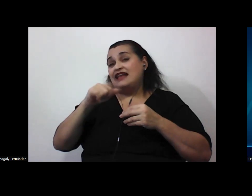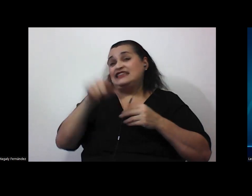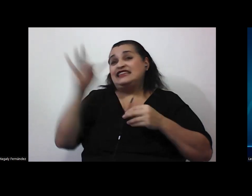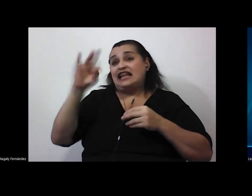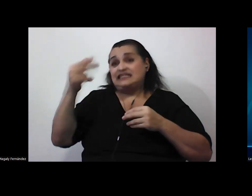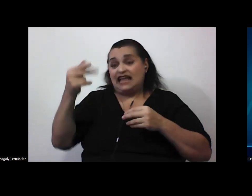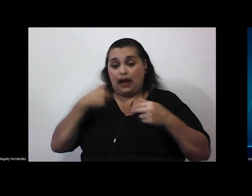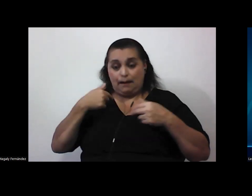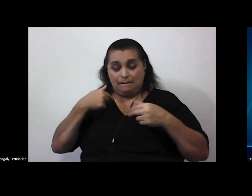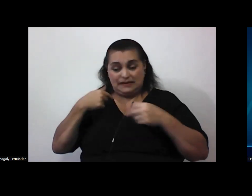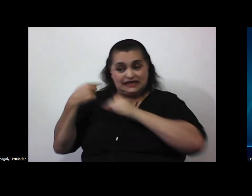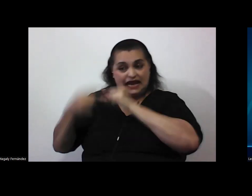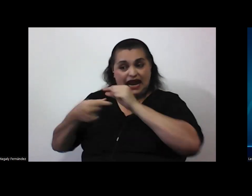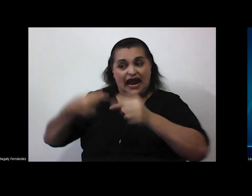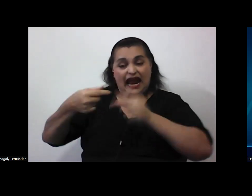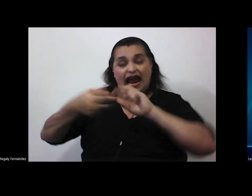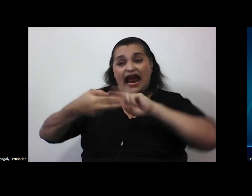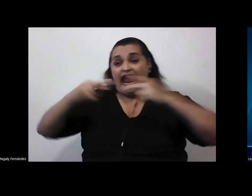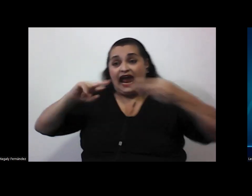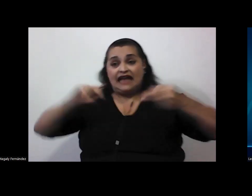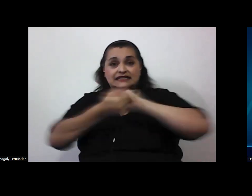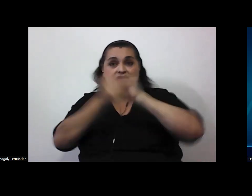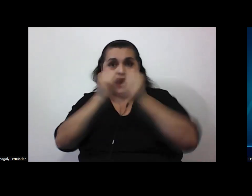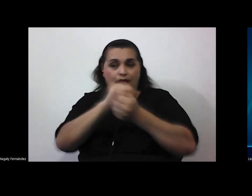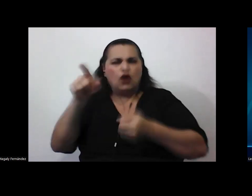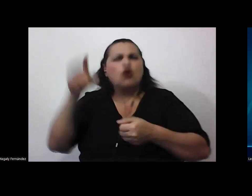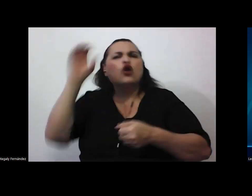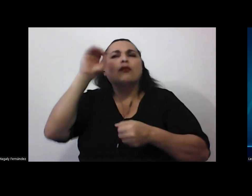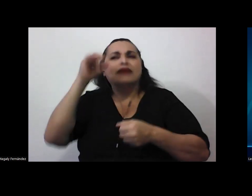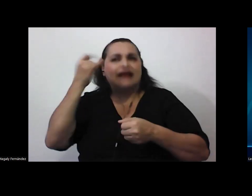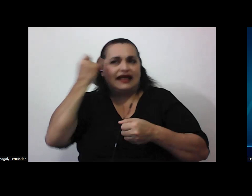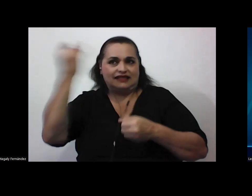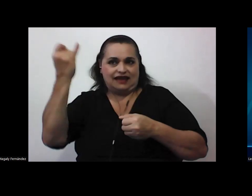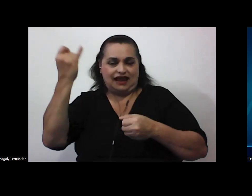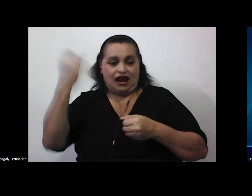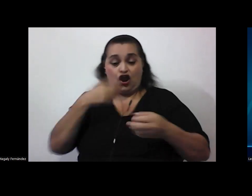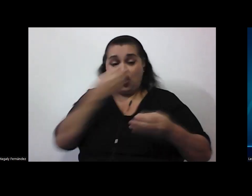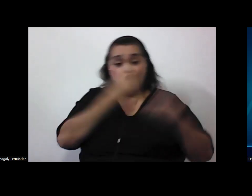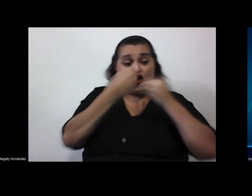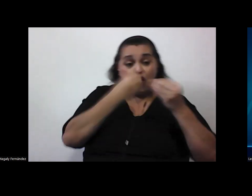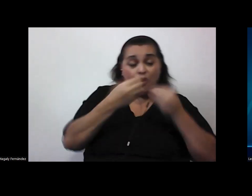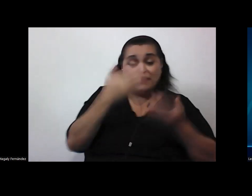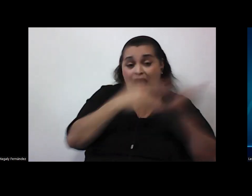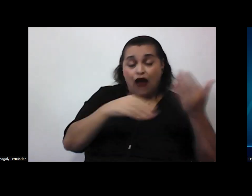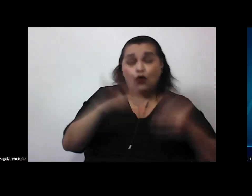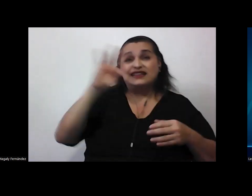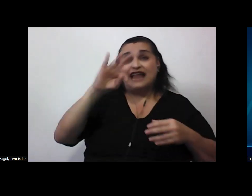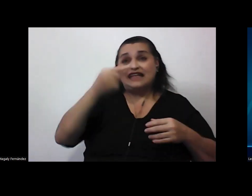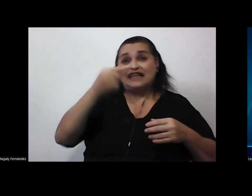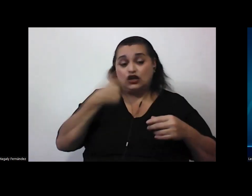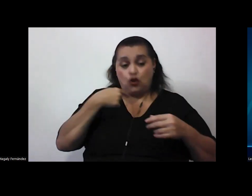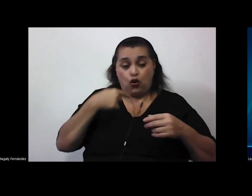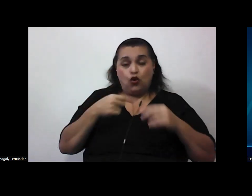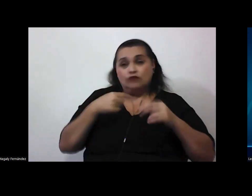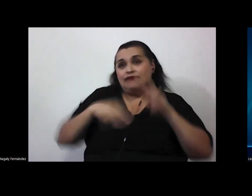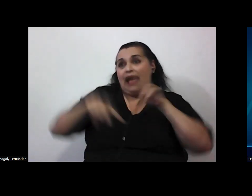¿qué opinás de esta idea? esta idea de que al comer algo transgénico se van a alterar mis genes está mal